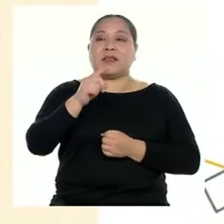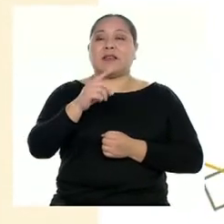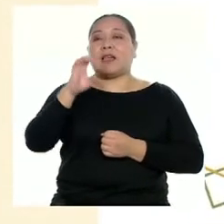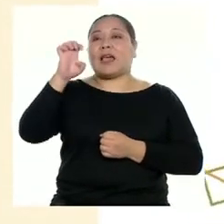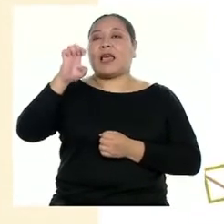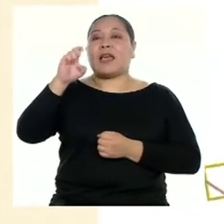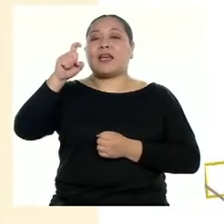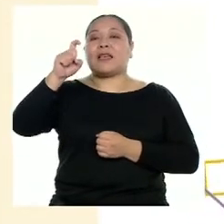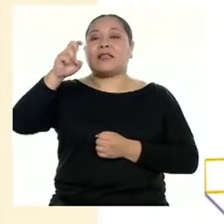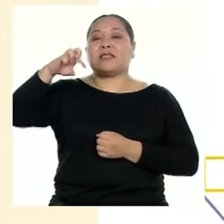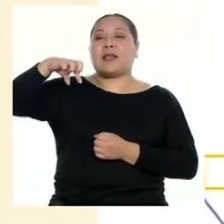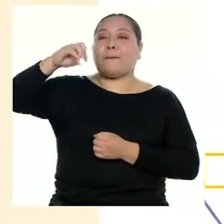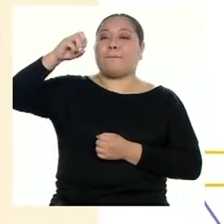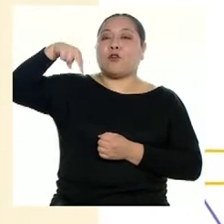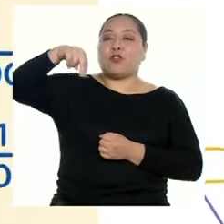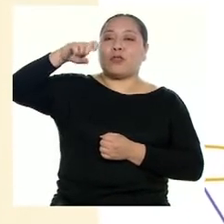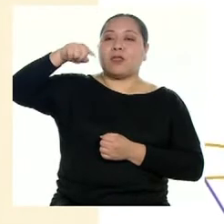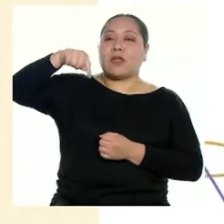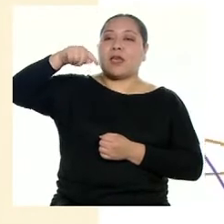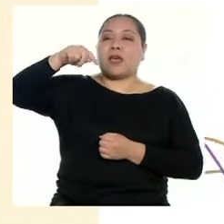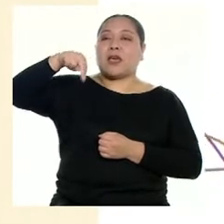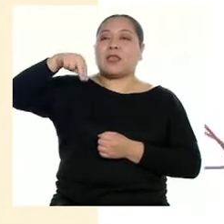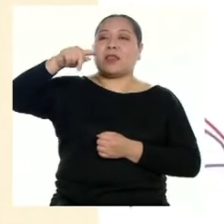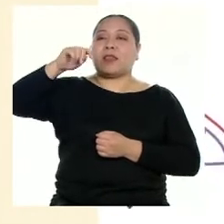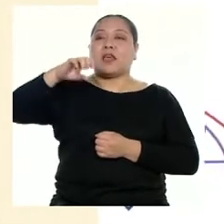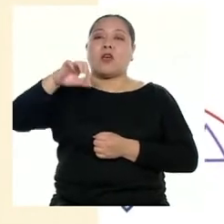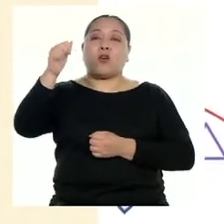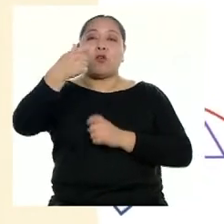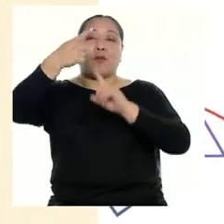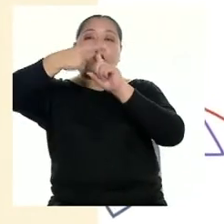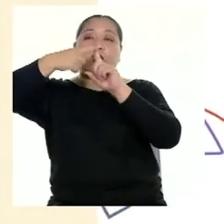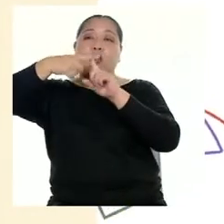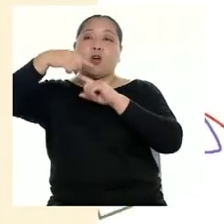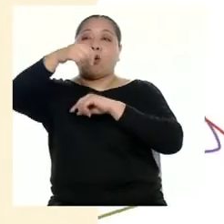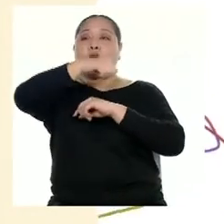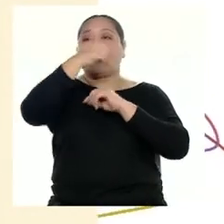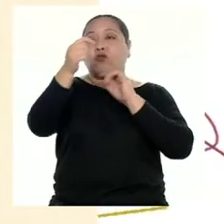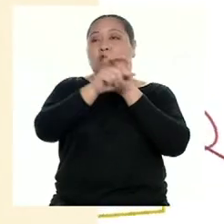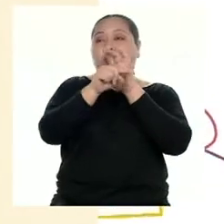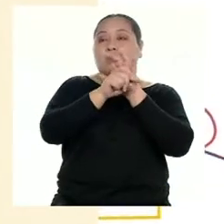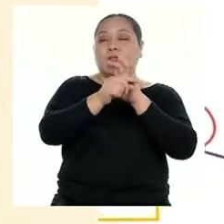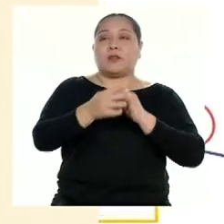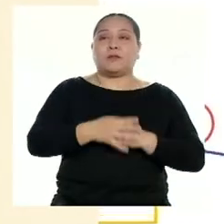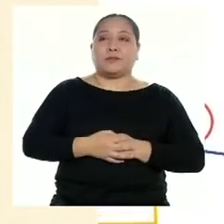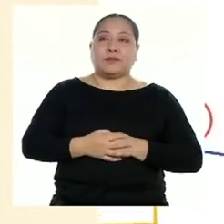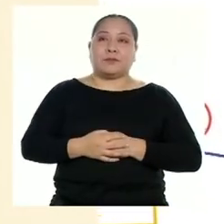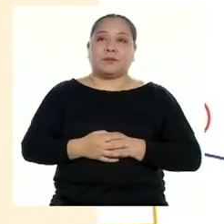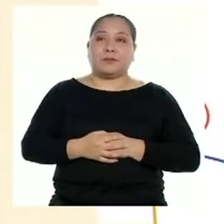de exponentes. Unos con exponentes positivos y otros con exponentes negativos.